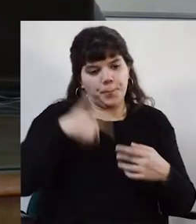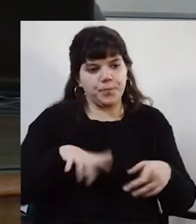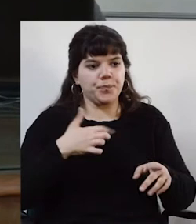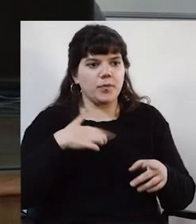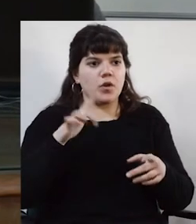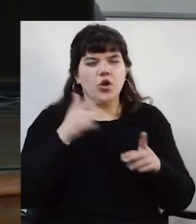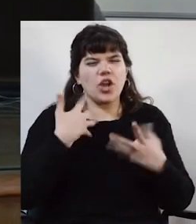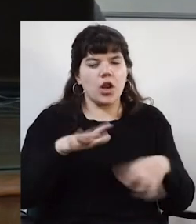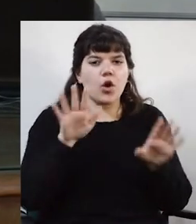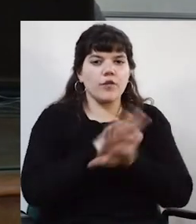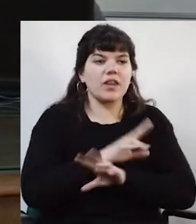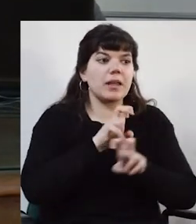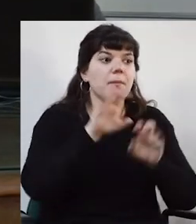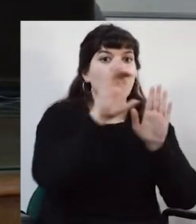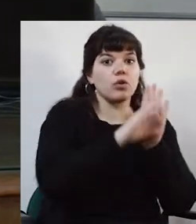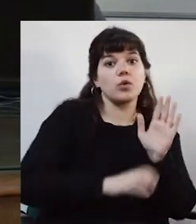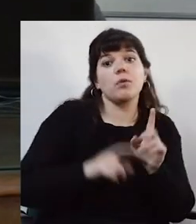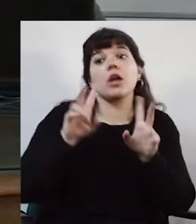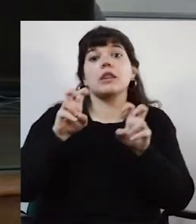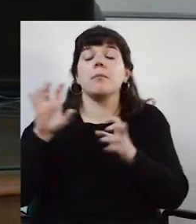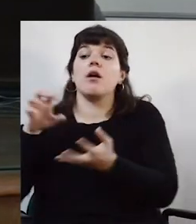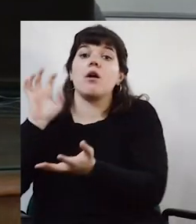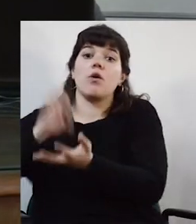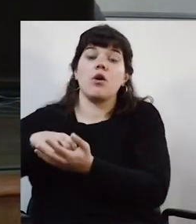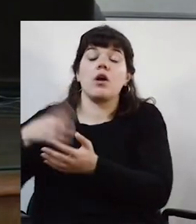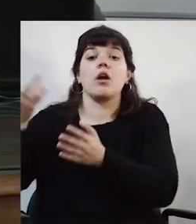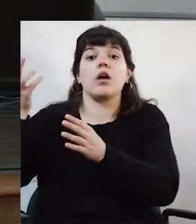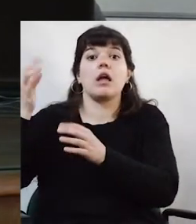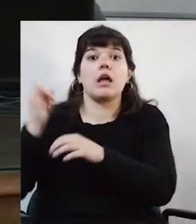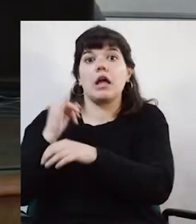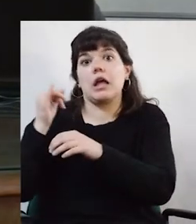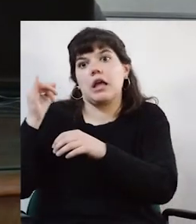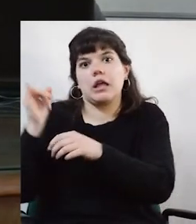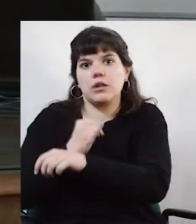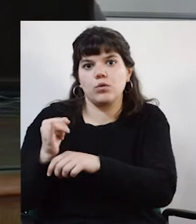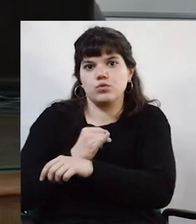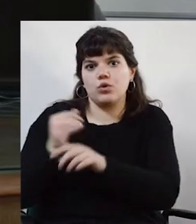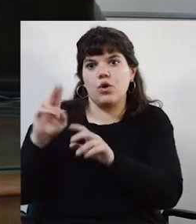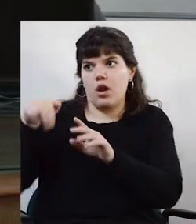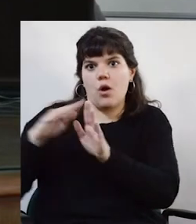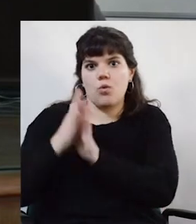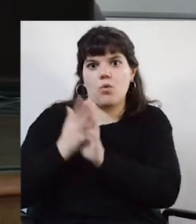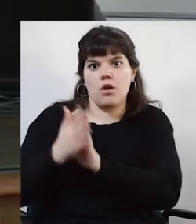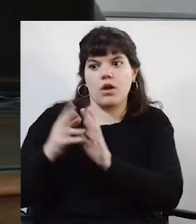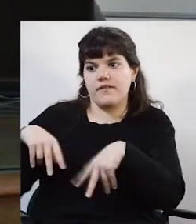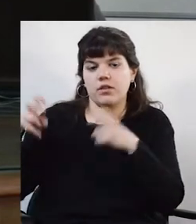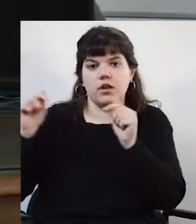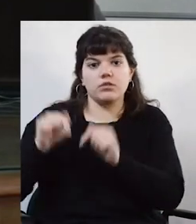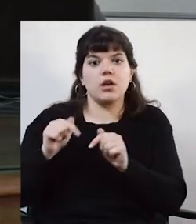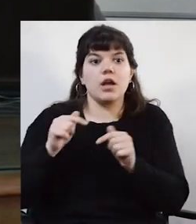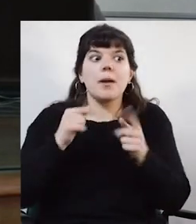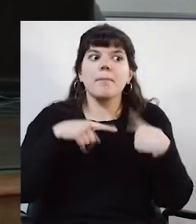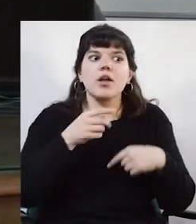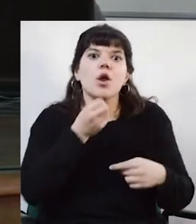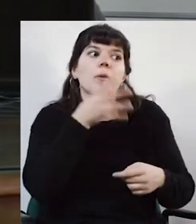no tenemos que confundir el CBUI con el Sistema Nacional de Investigadores. El CBUI lo puede llenar cualquiera. Y la ventaja que tiene el